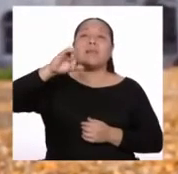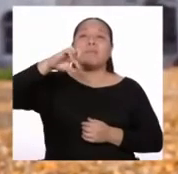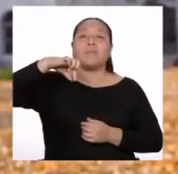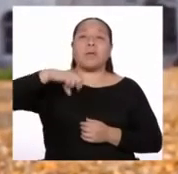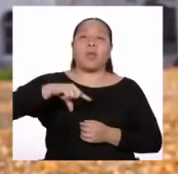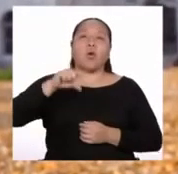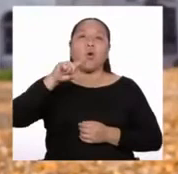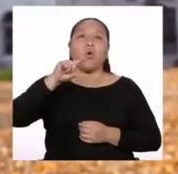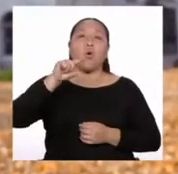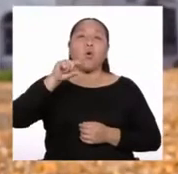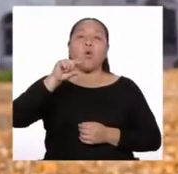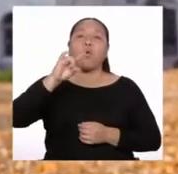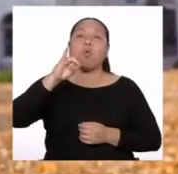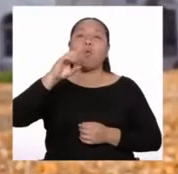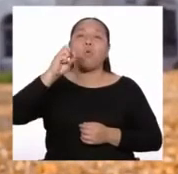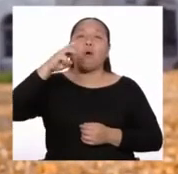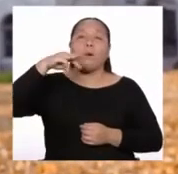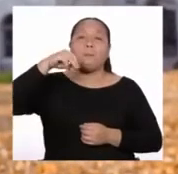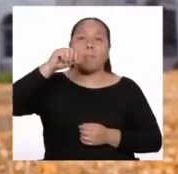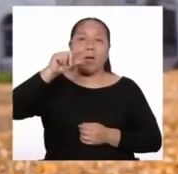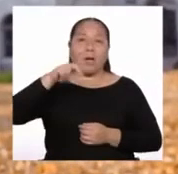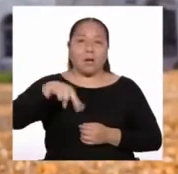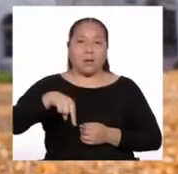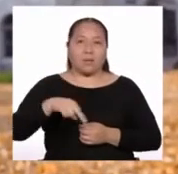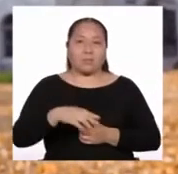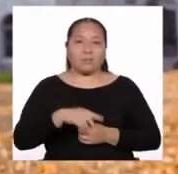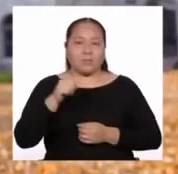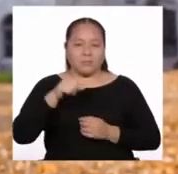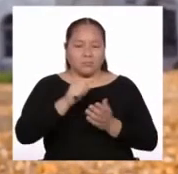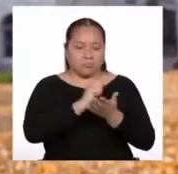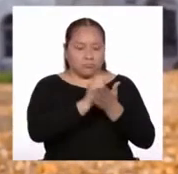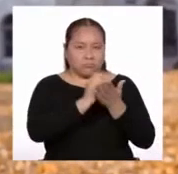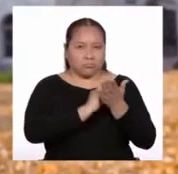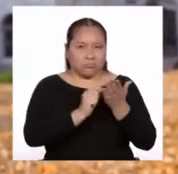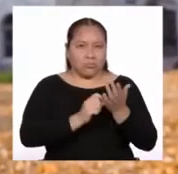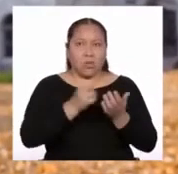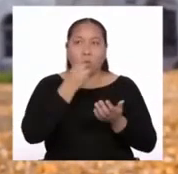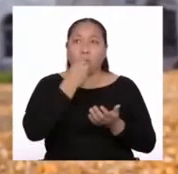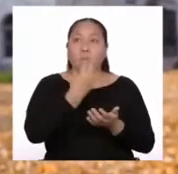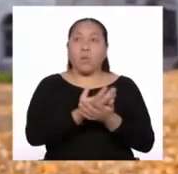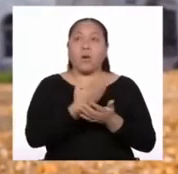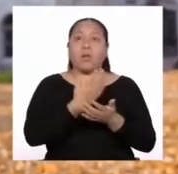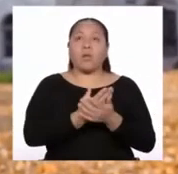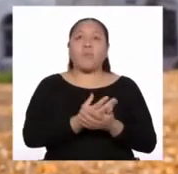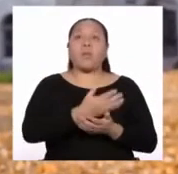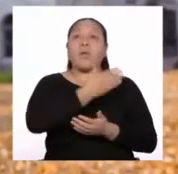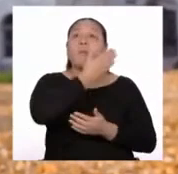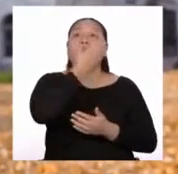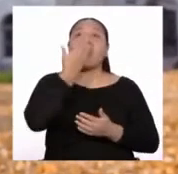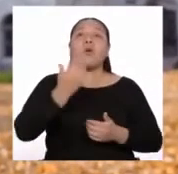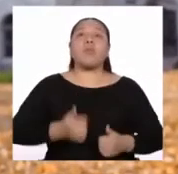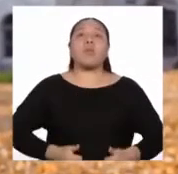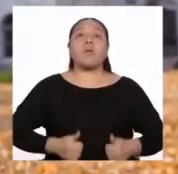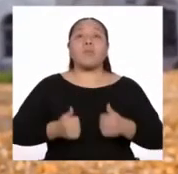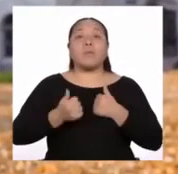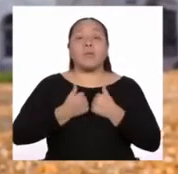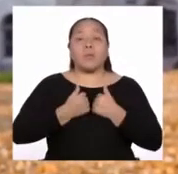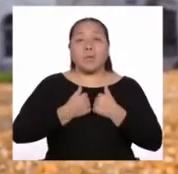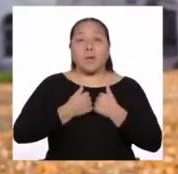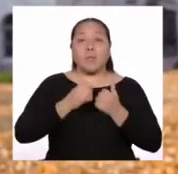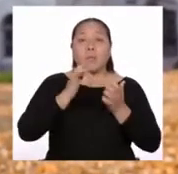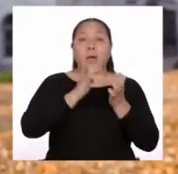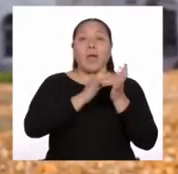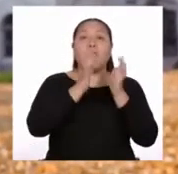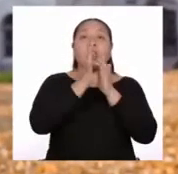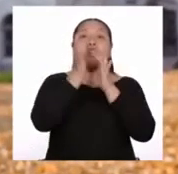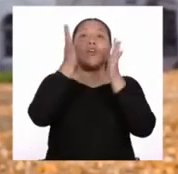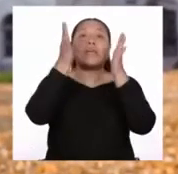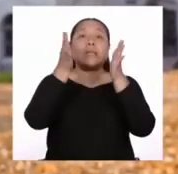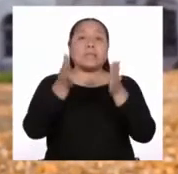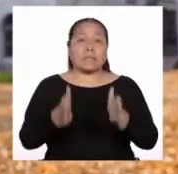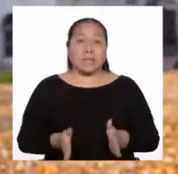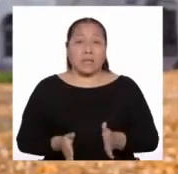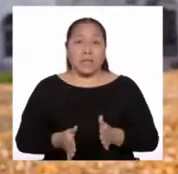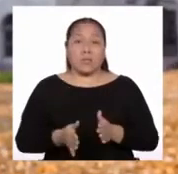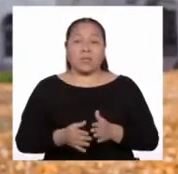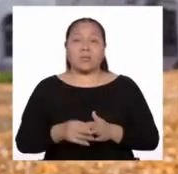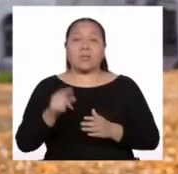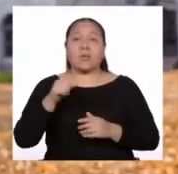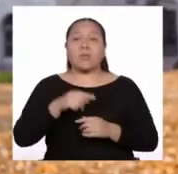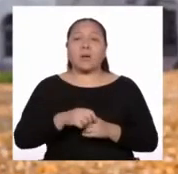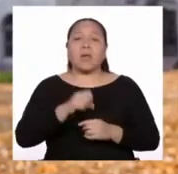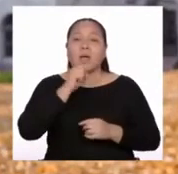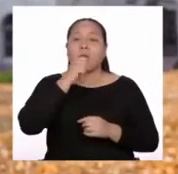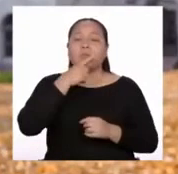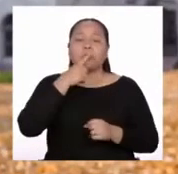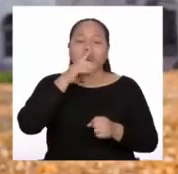dicha corónica es muy útil y provechoso y es bueno para enmienda de vida para los cristianos e infieles y para confesarse los dichos